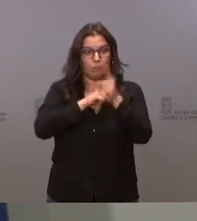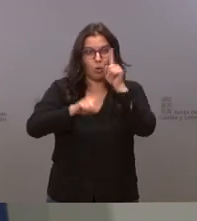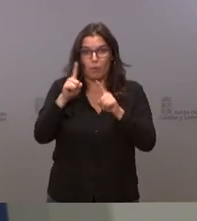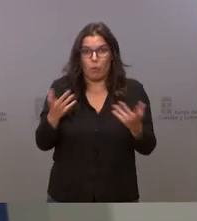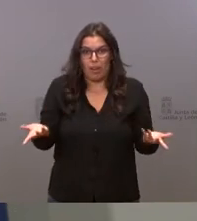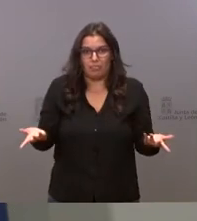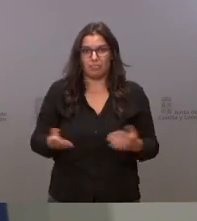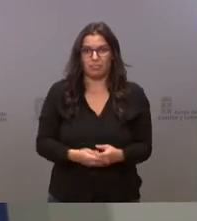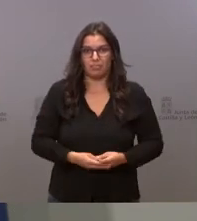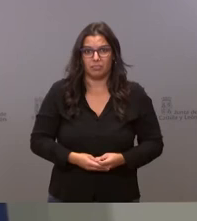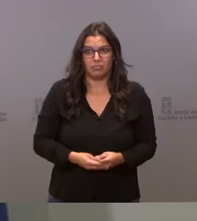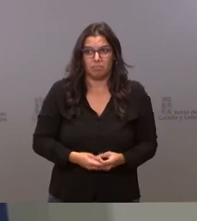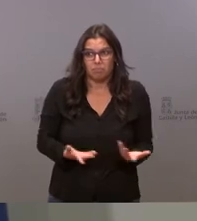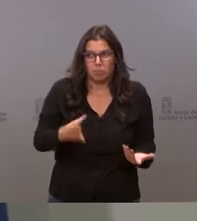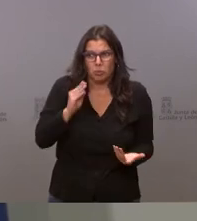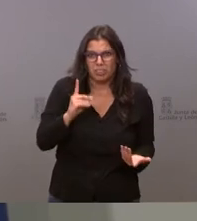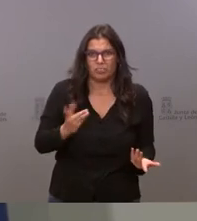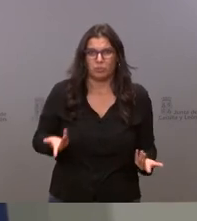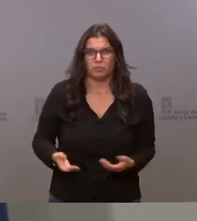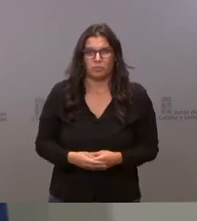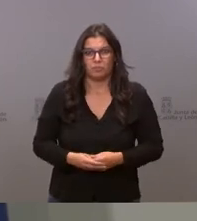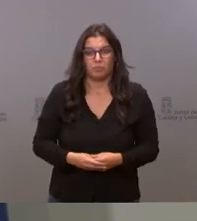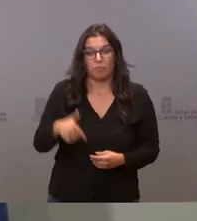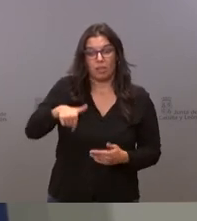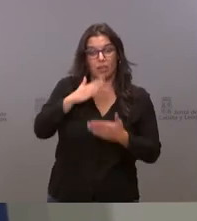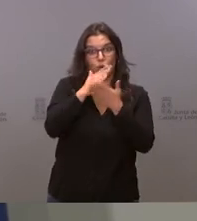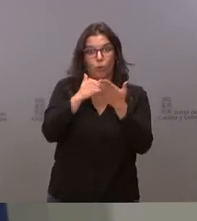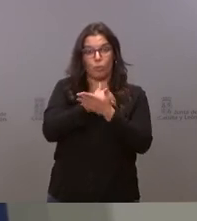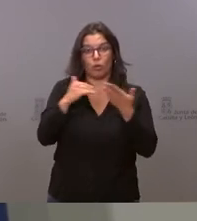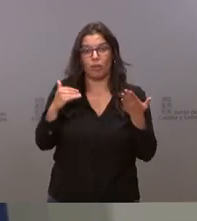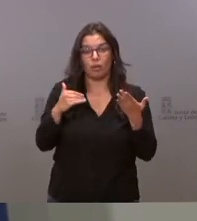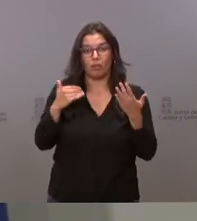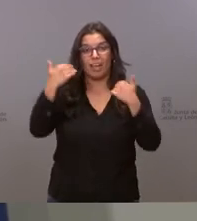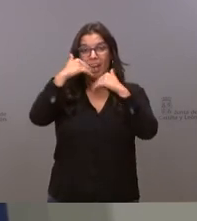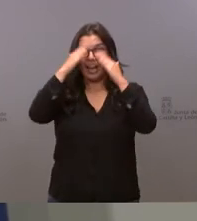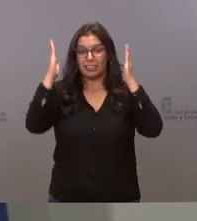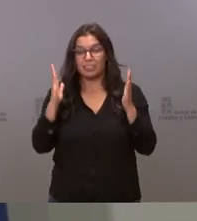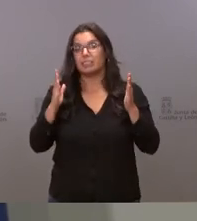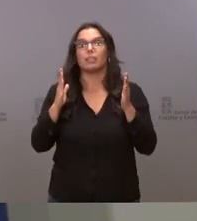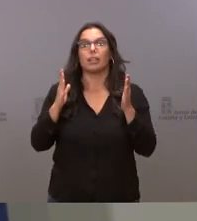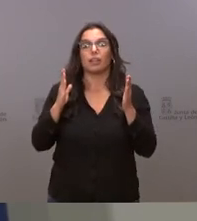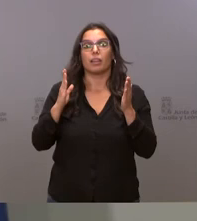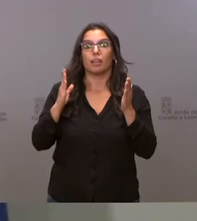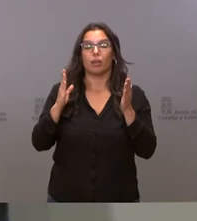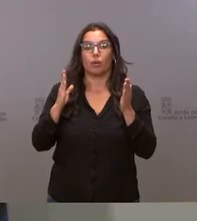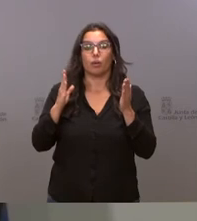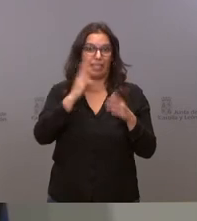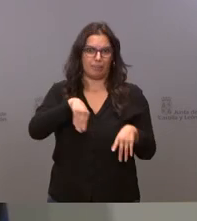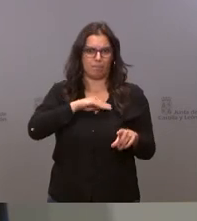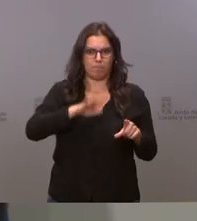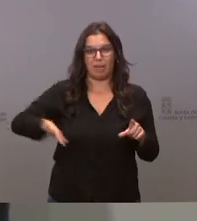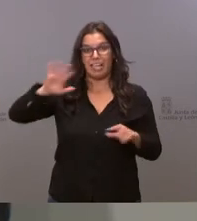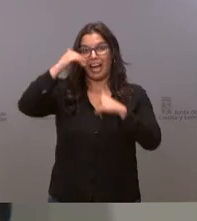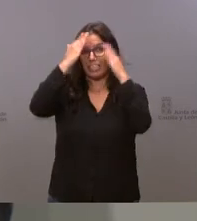esto es decir en esta comunidad toda la atención primaria urbana en este país toda la atención primaria